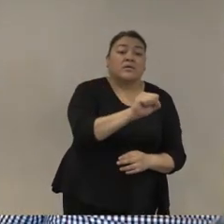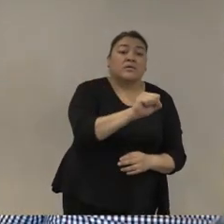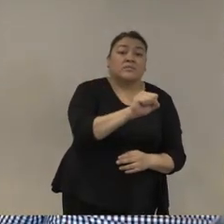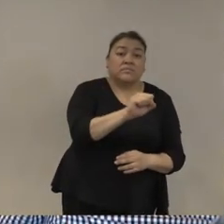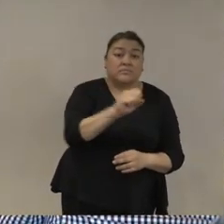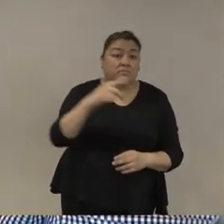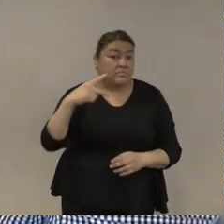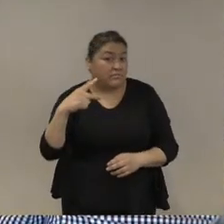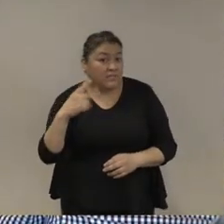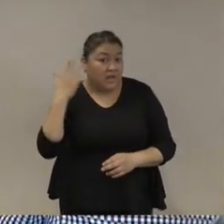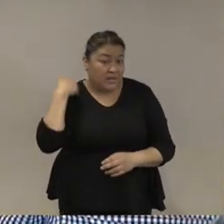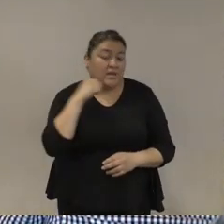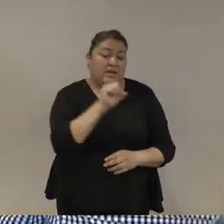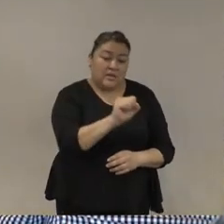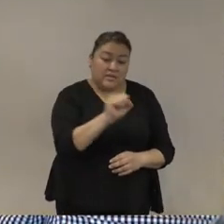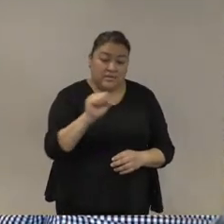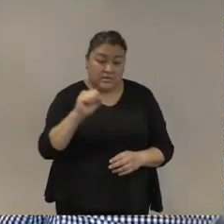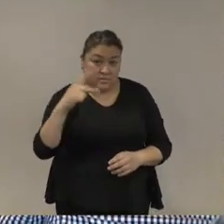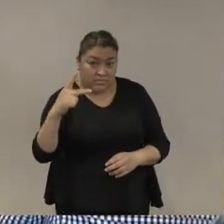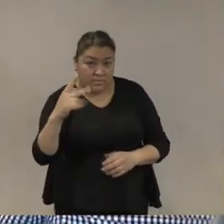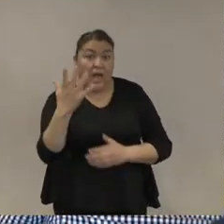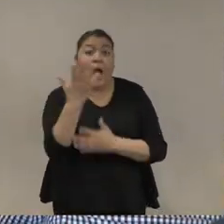Ciudadana ¿en el papel?